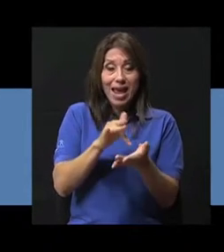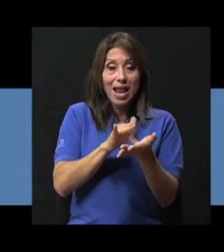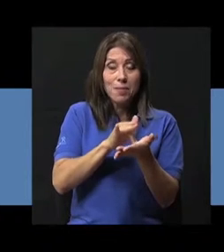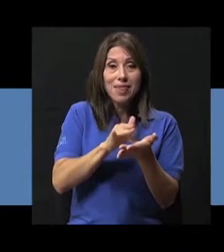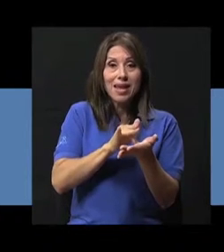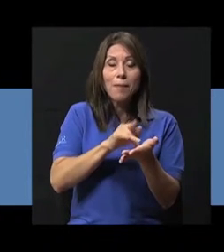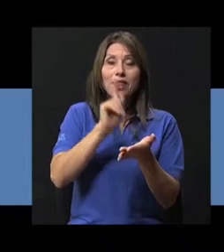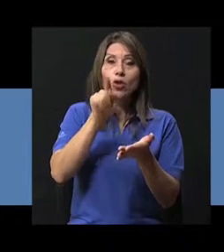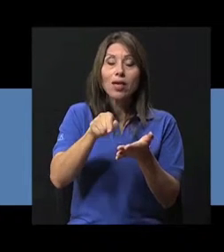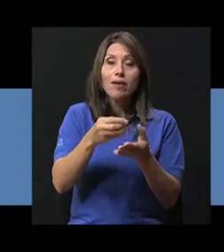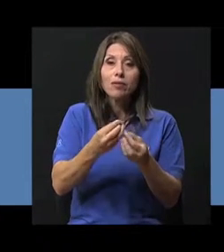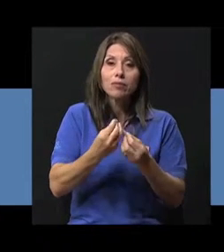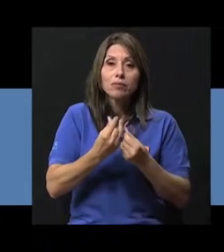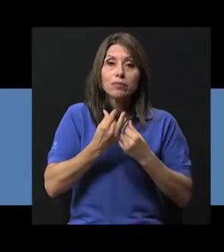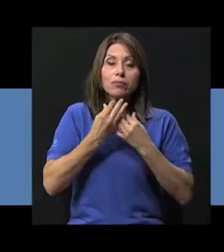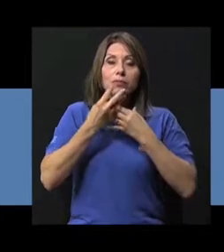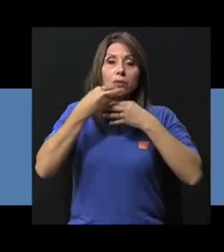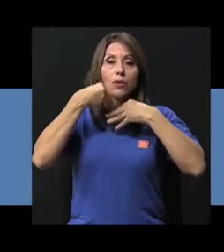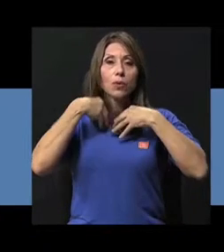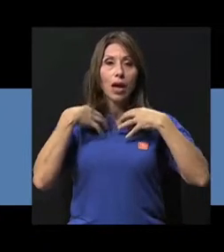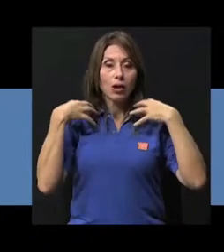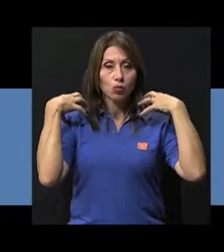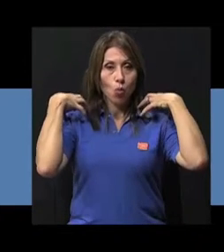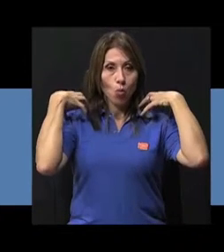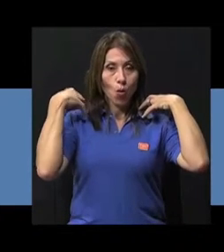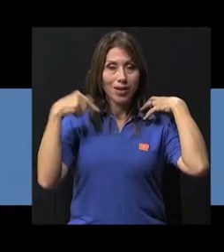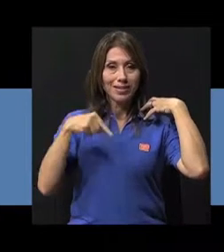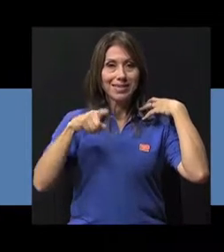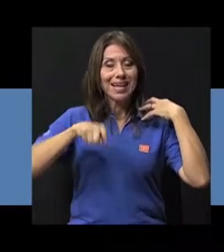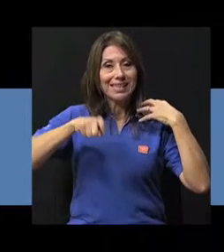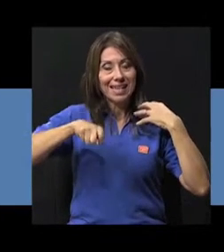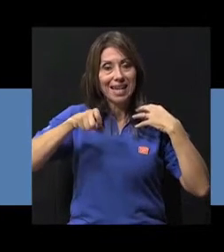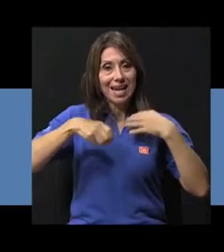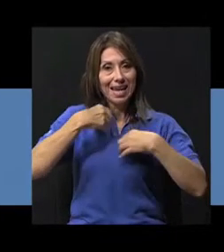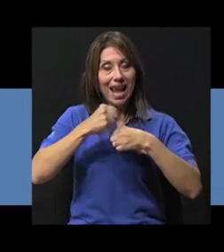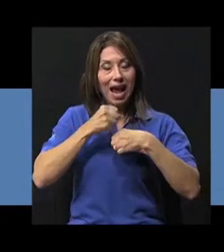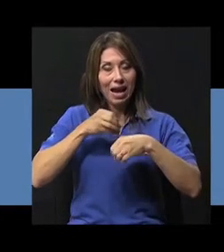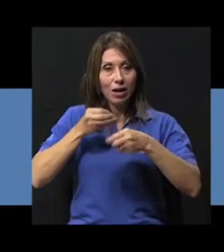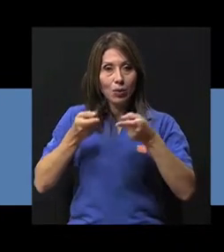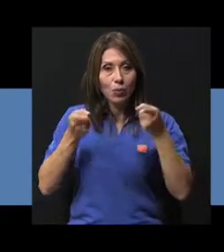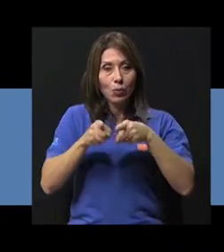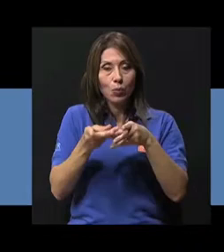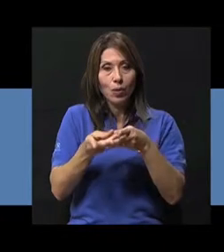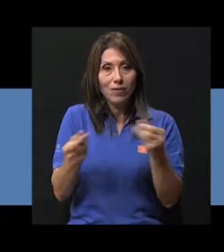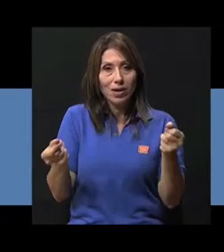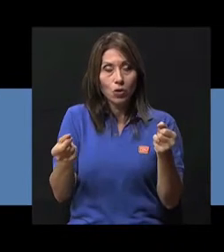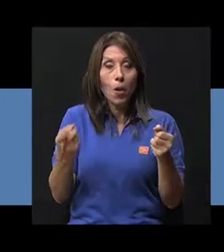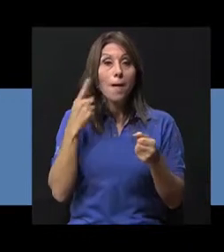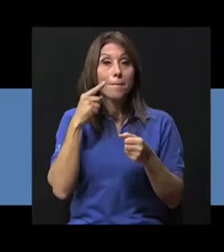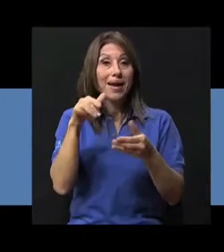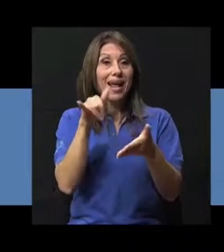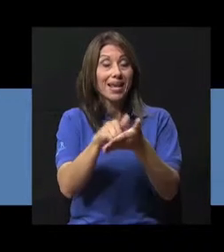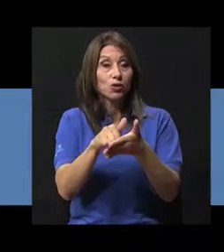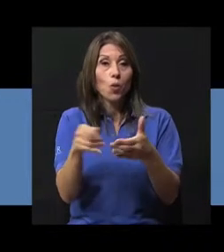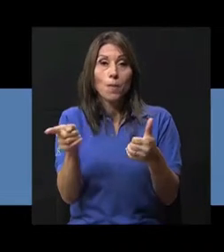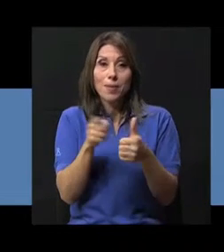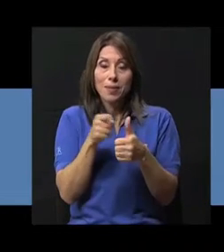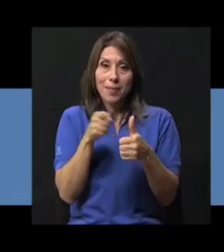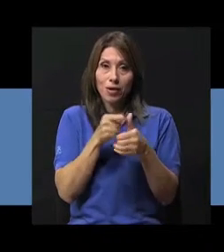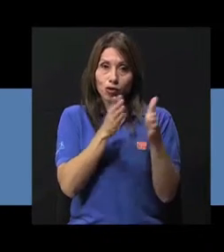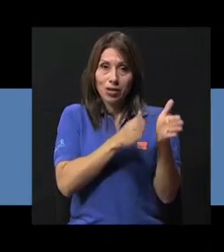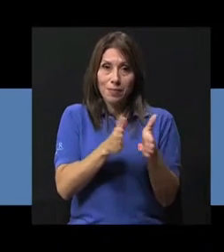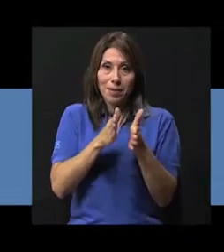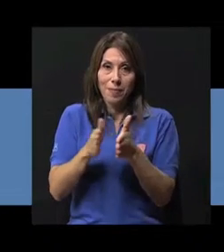llevar el medicamento hacia los pulmones, que es donde se requiere que haga el efecto. Para lograr eso, primero se prepara el